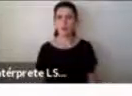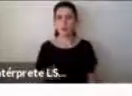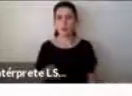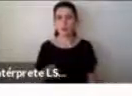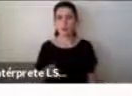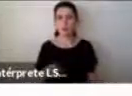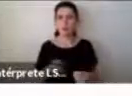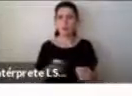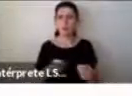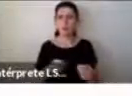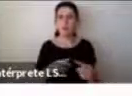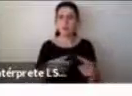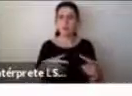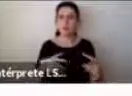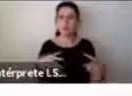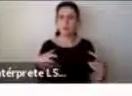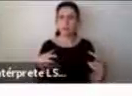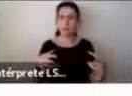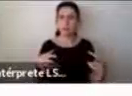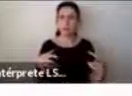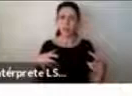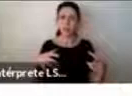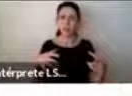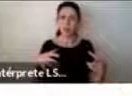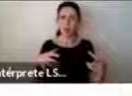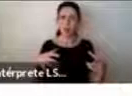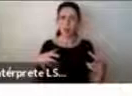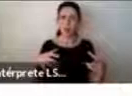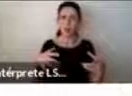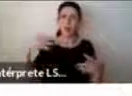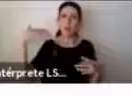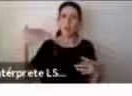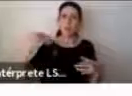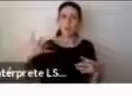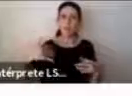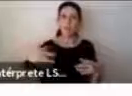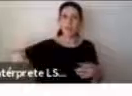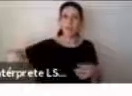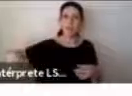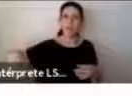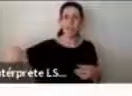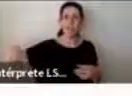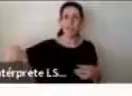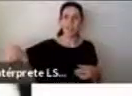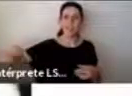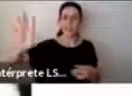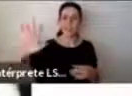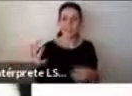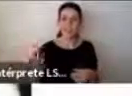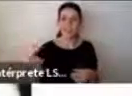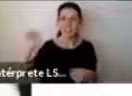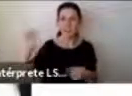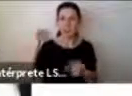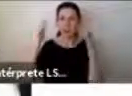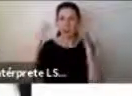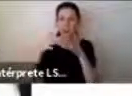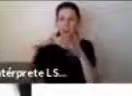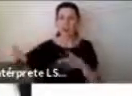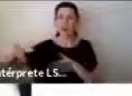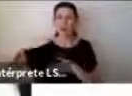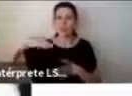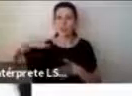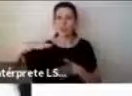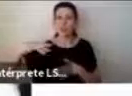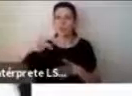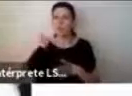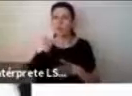son muy importantes, o muy valoradas a nivel social. Pero también hay otro punto que tiene que ver con